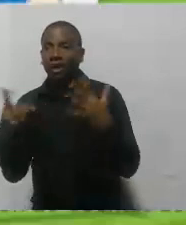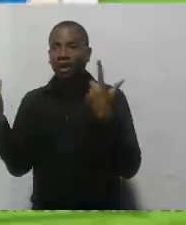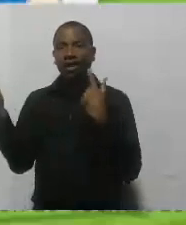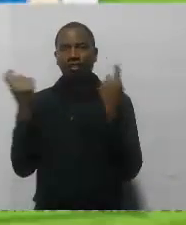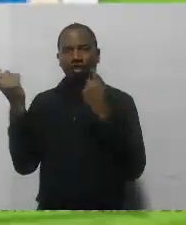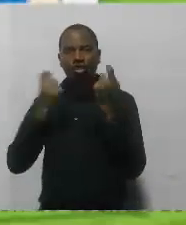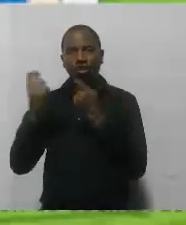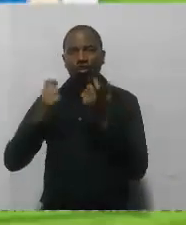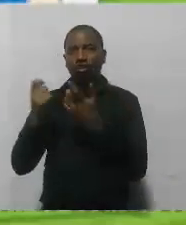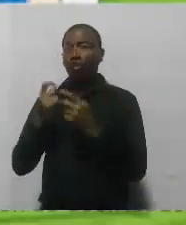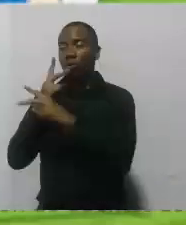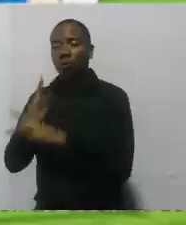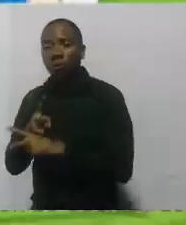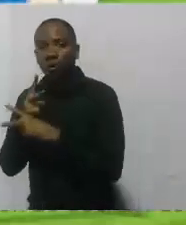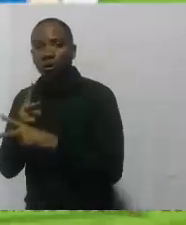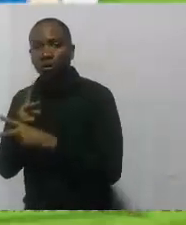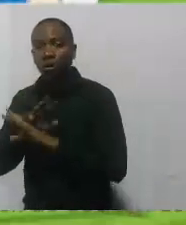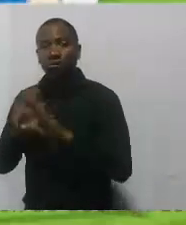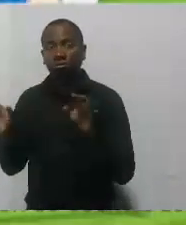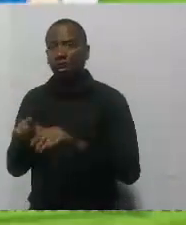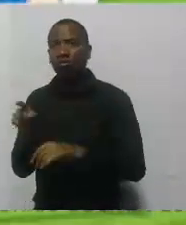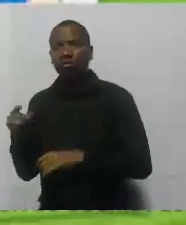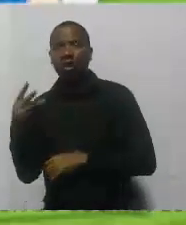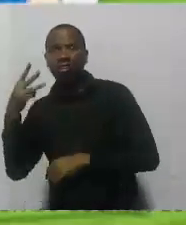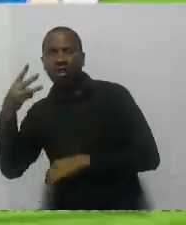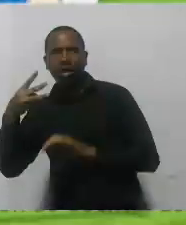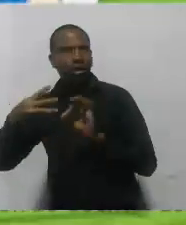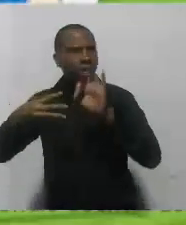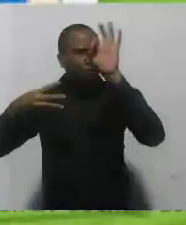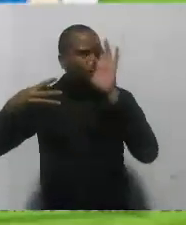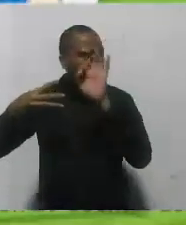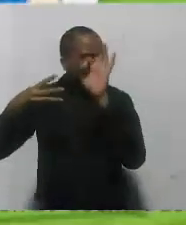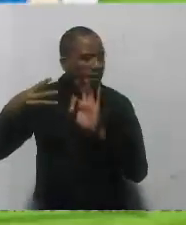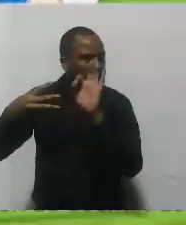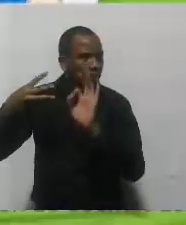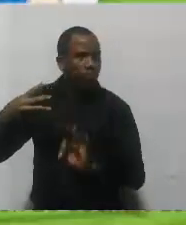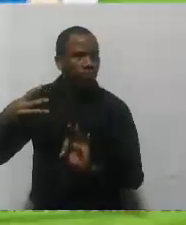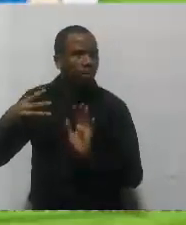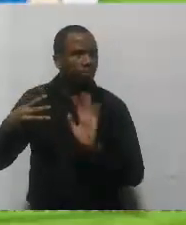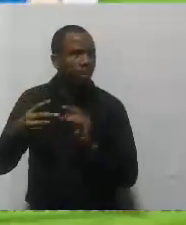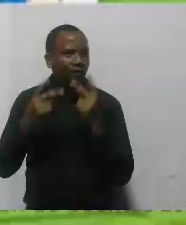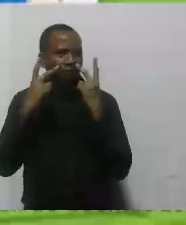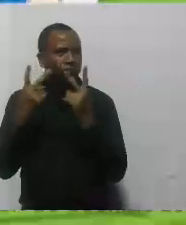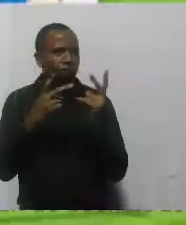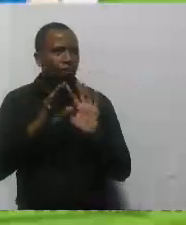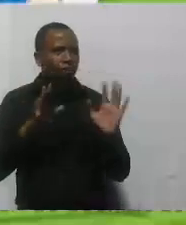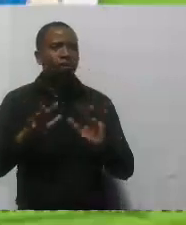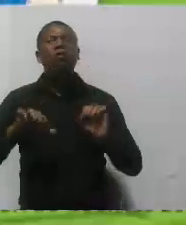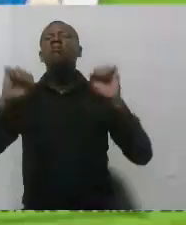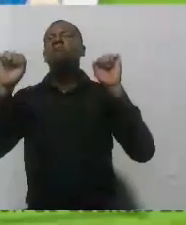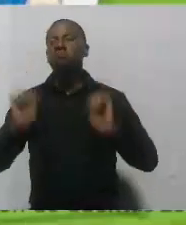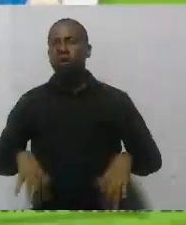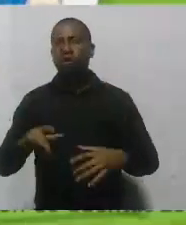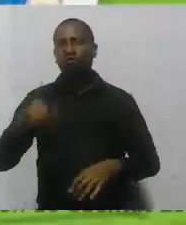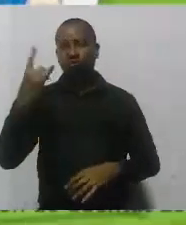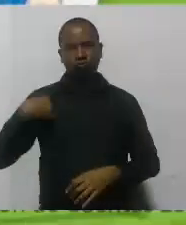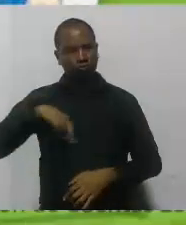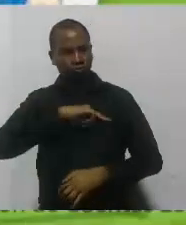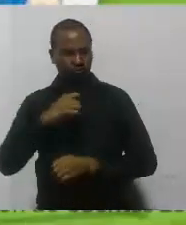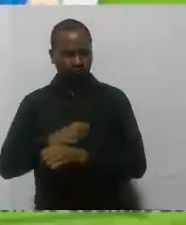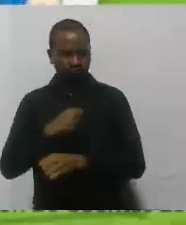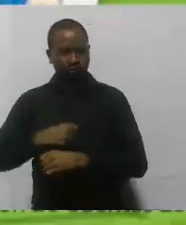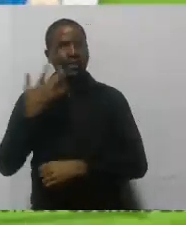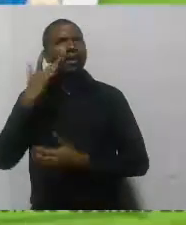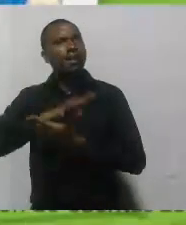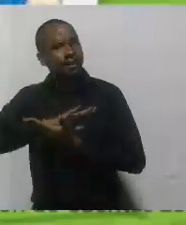de los cuales 10 ya tenemos al 100%, podemos demostrar que haciendo las cosas con transparencia, con mucha humildad, pero en